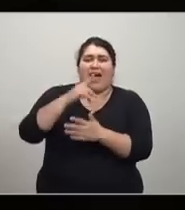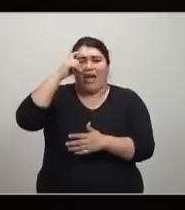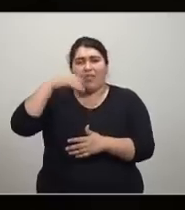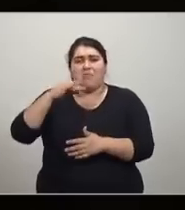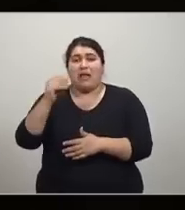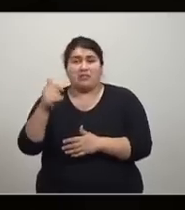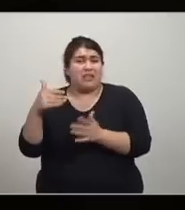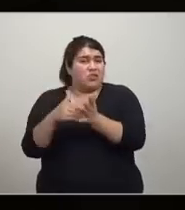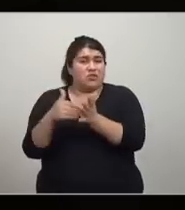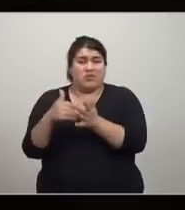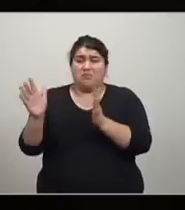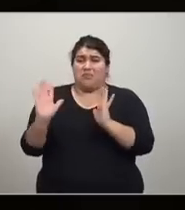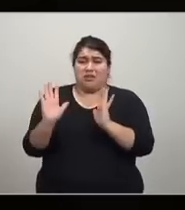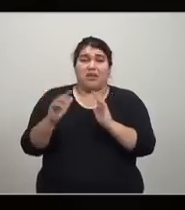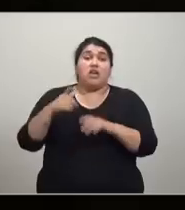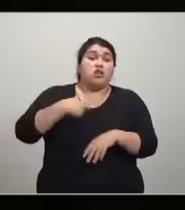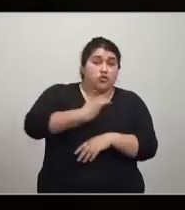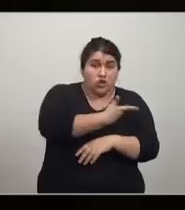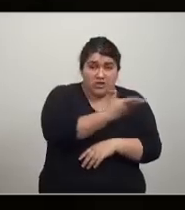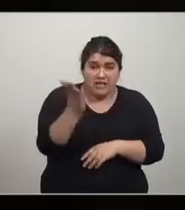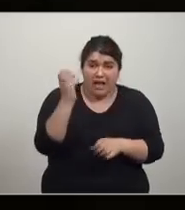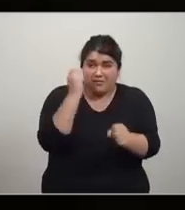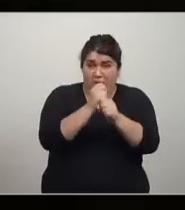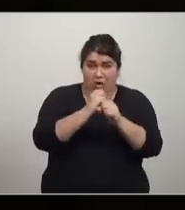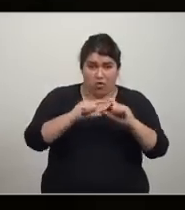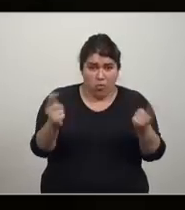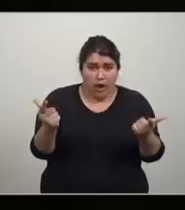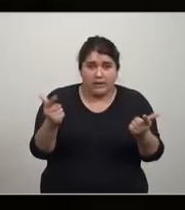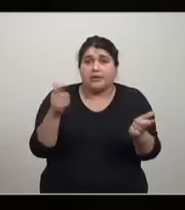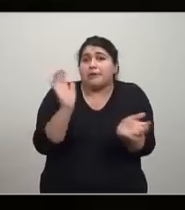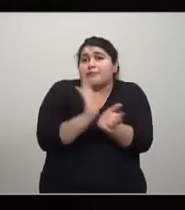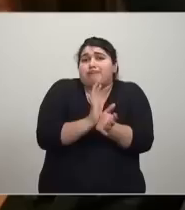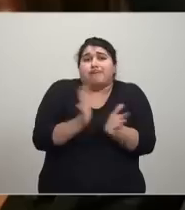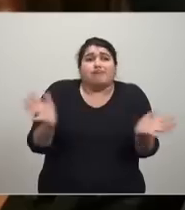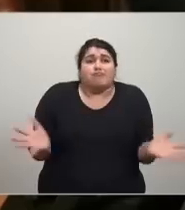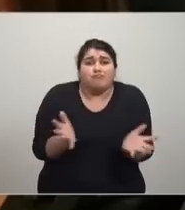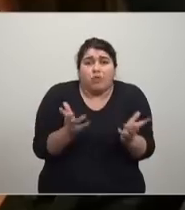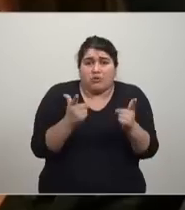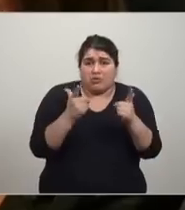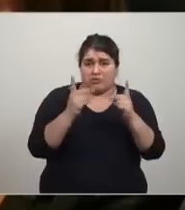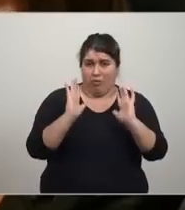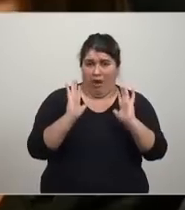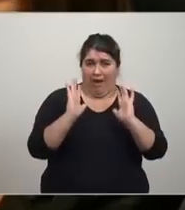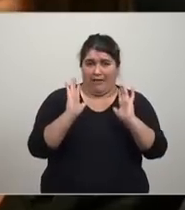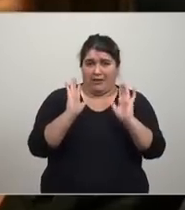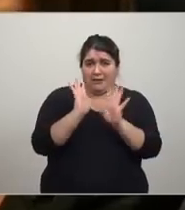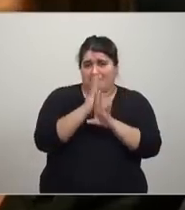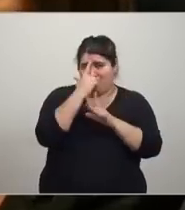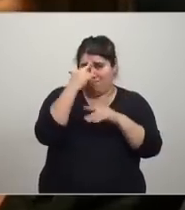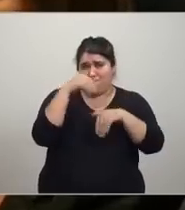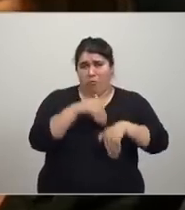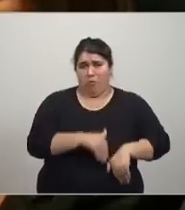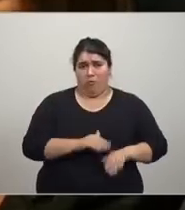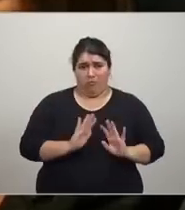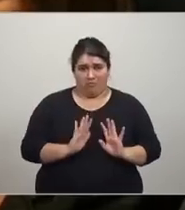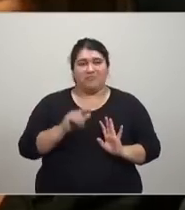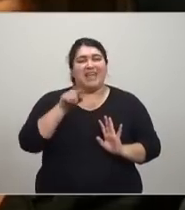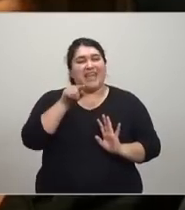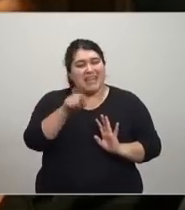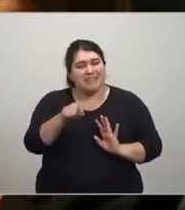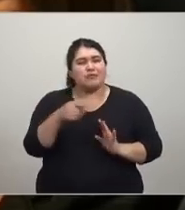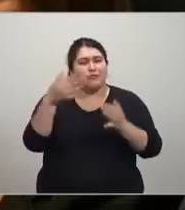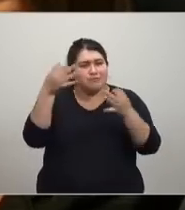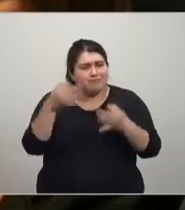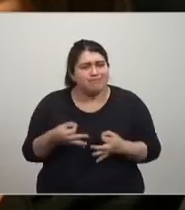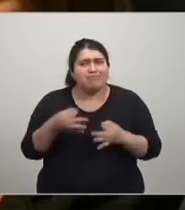interdependientes. Una sociedad con desempleo, una sociedad desmotivada, desmoralizada, y esa sociedad no va a tener